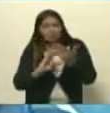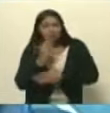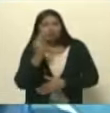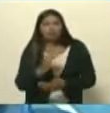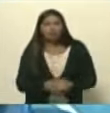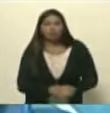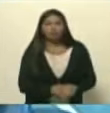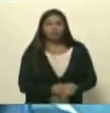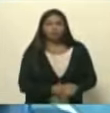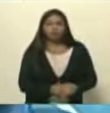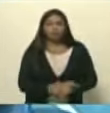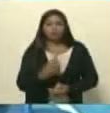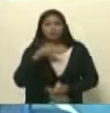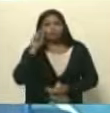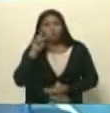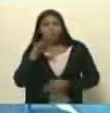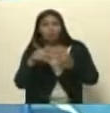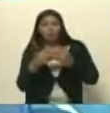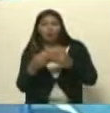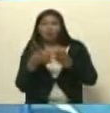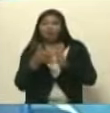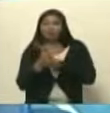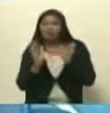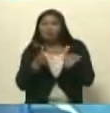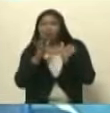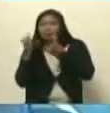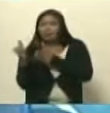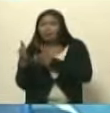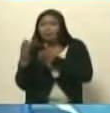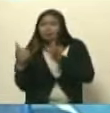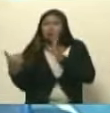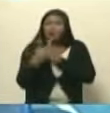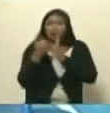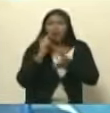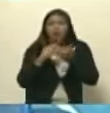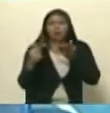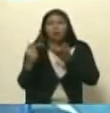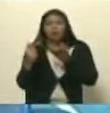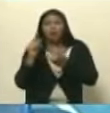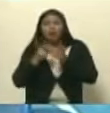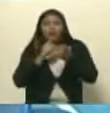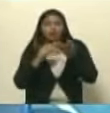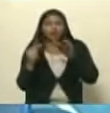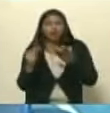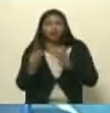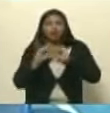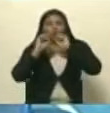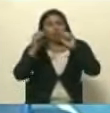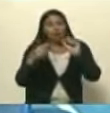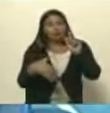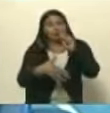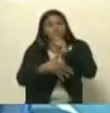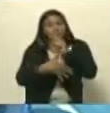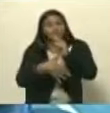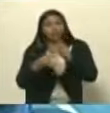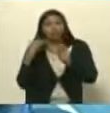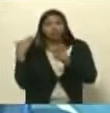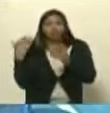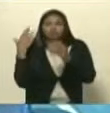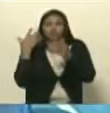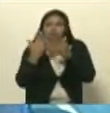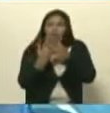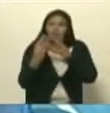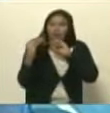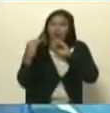y que no se vea solo el hecho de que bueno luego de que pasó el golpe se gestaron algunas cosas para lograr Telesur no ya se venía gestando lo